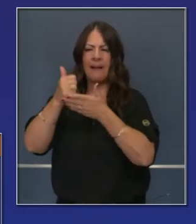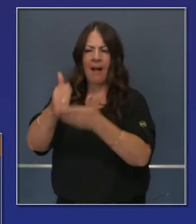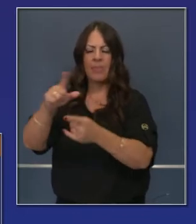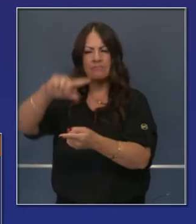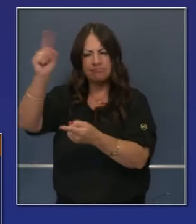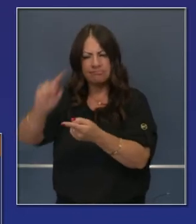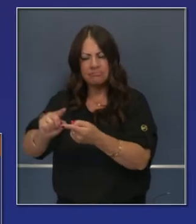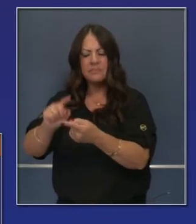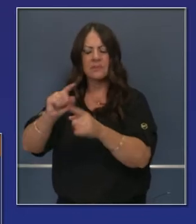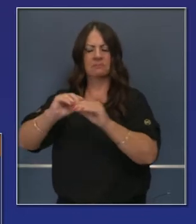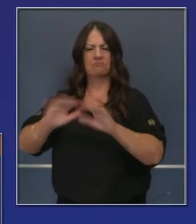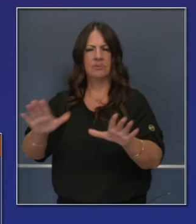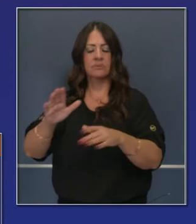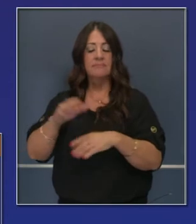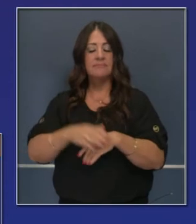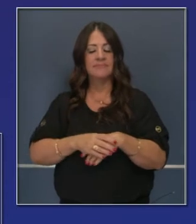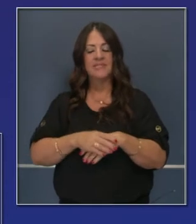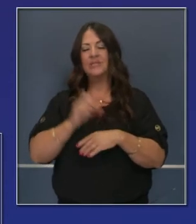transmitirá las recomendaciones.